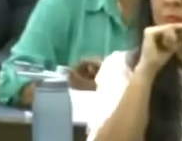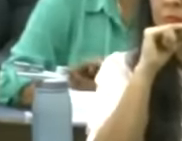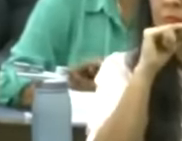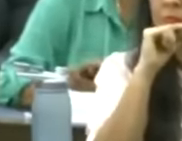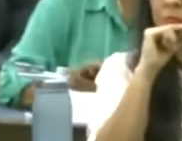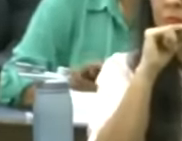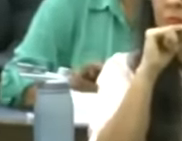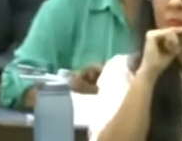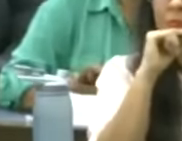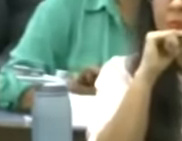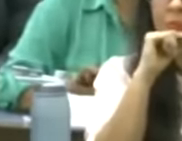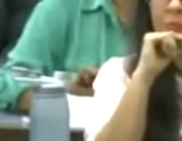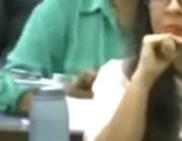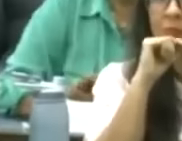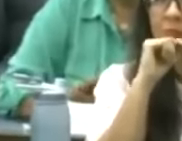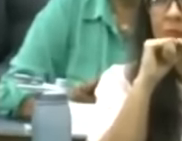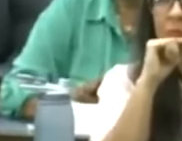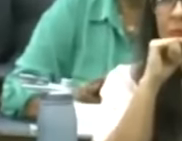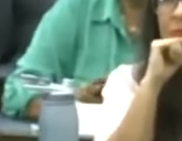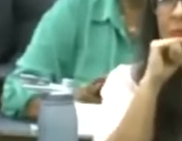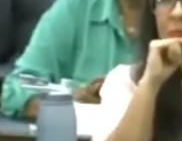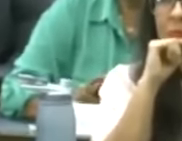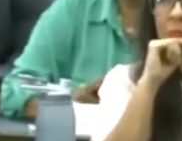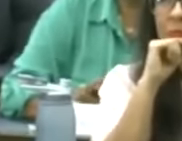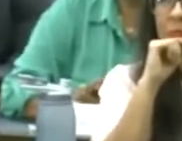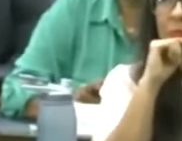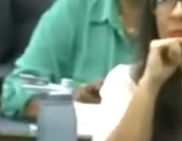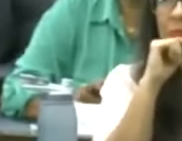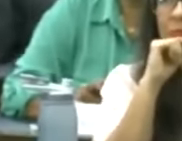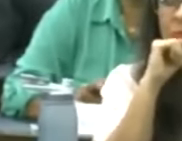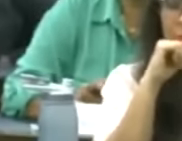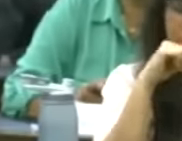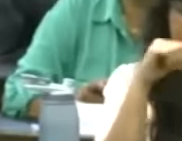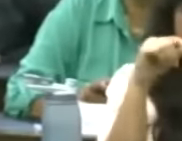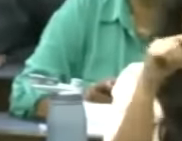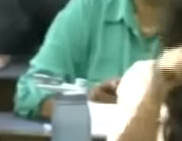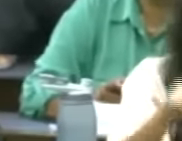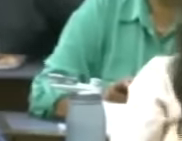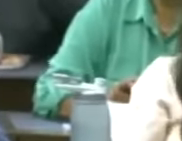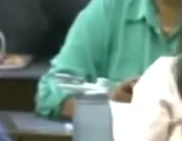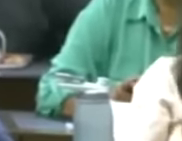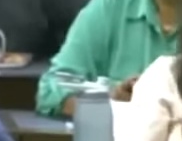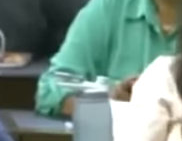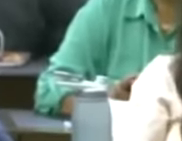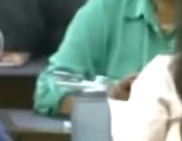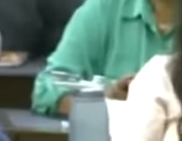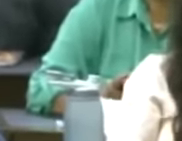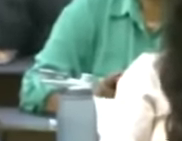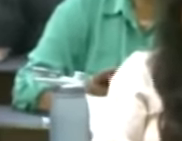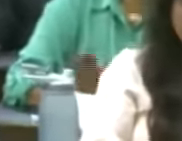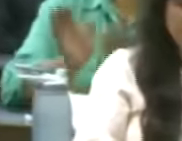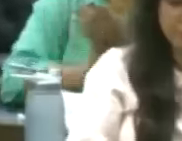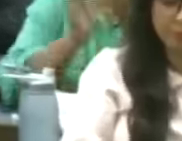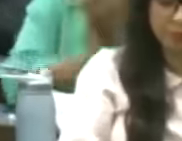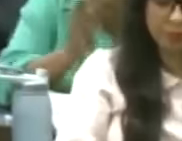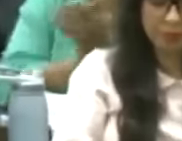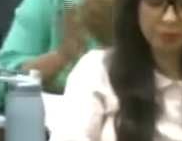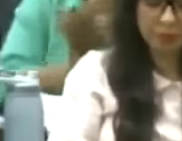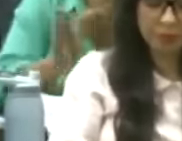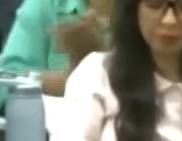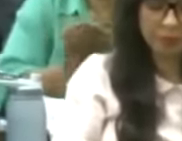que han cometido los otrora colegas de ustedes entonces